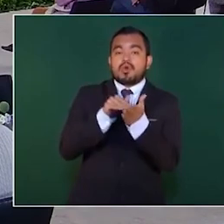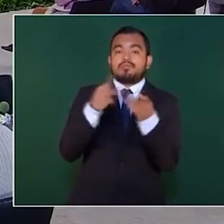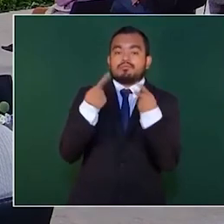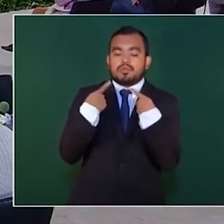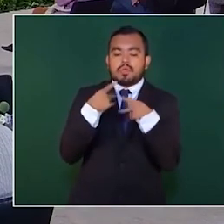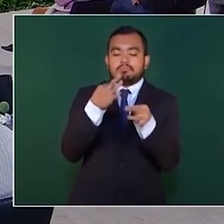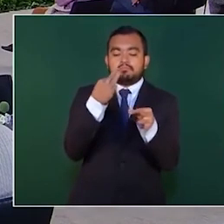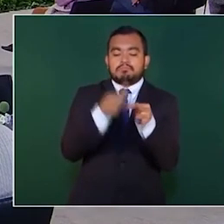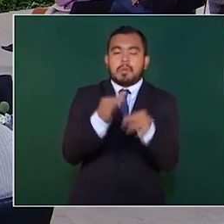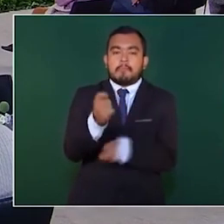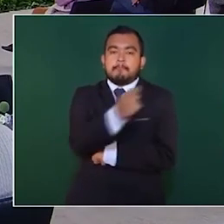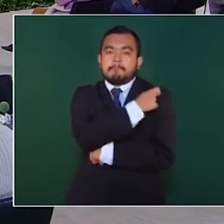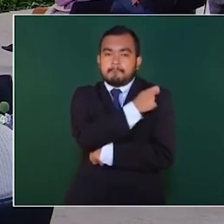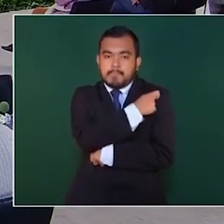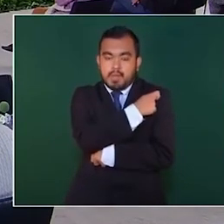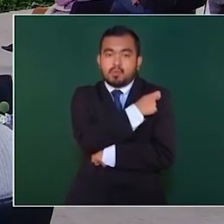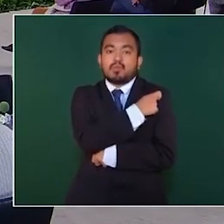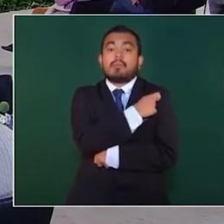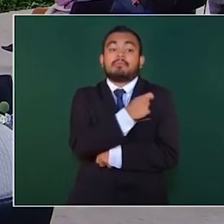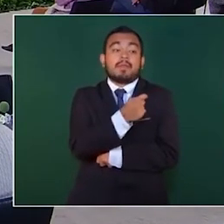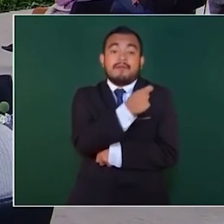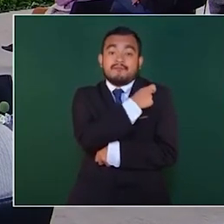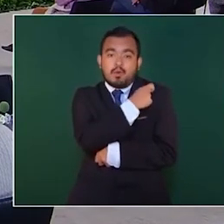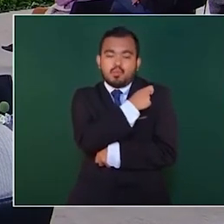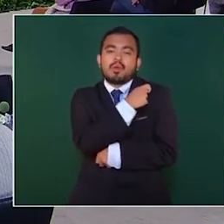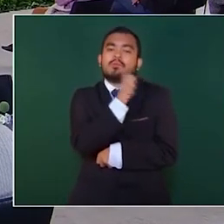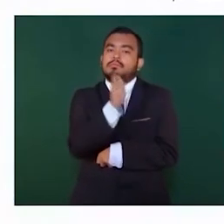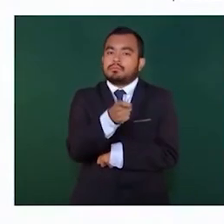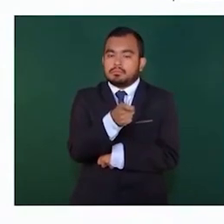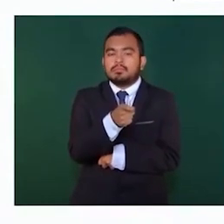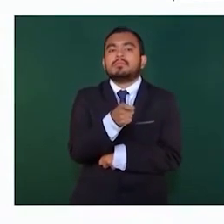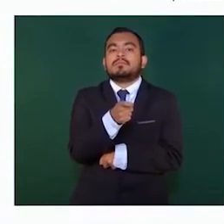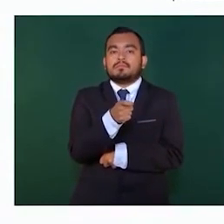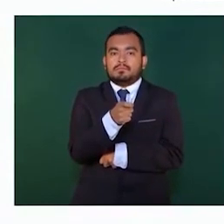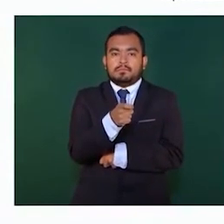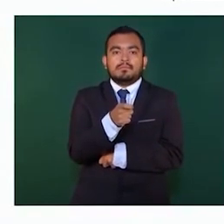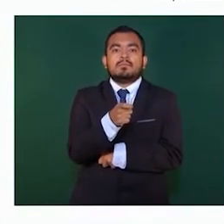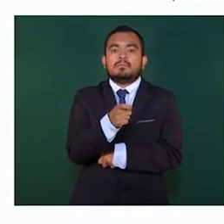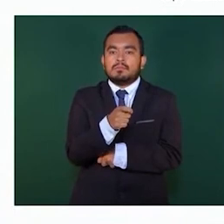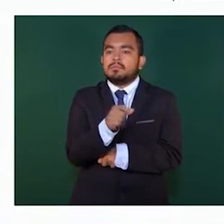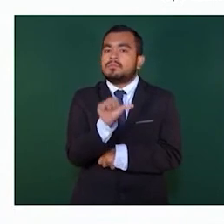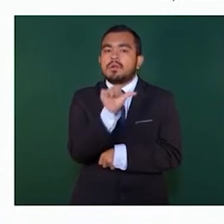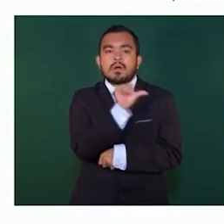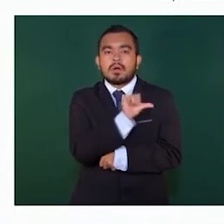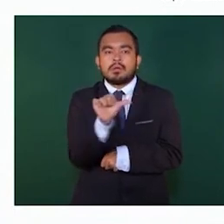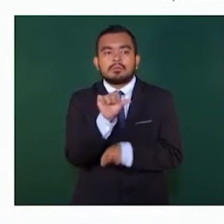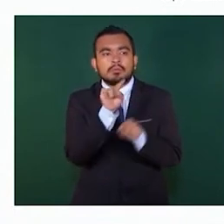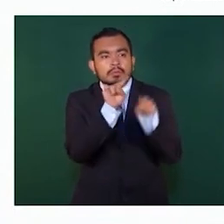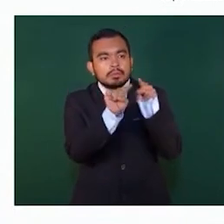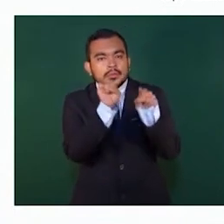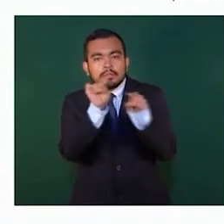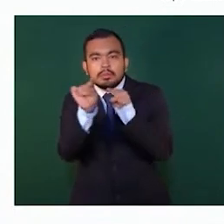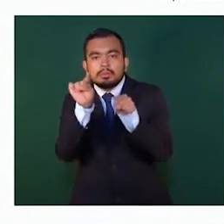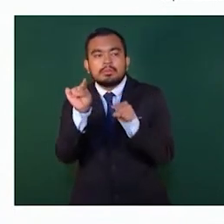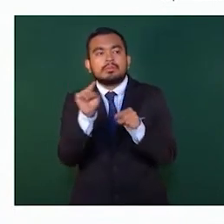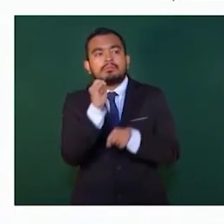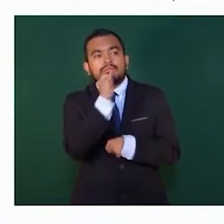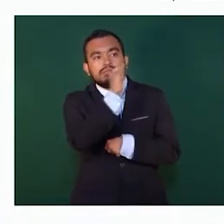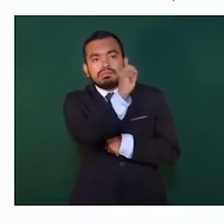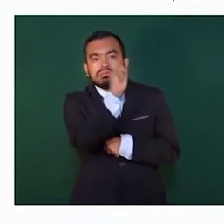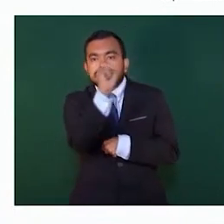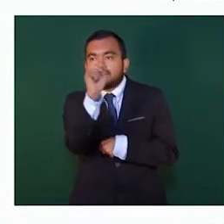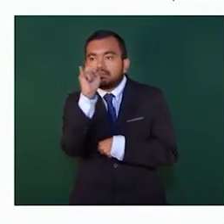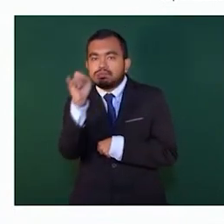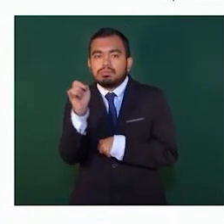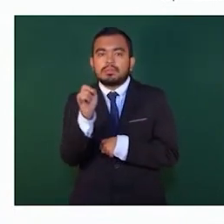con los distintos elementos de esta vacunación, particularmente expandiendo cobertura hacia las poblaciones dispersas de